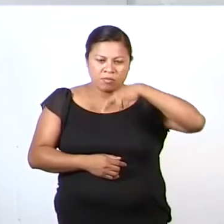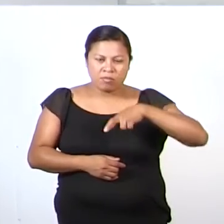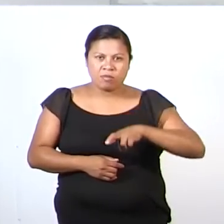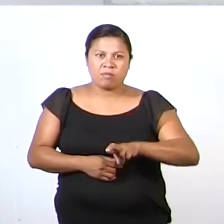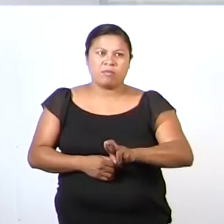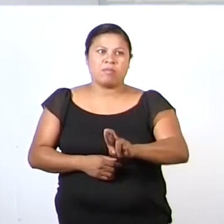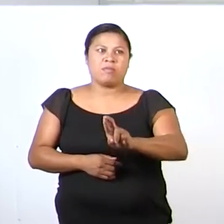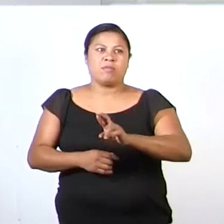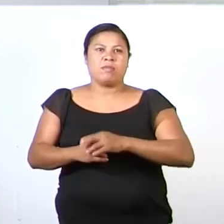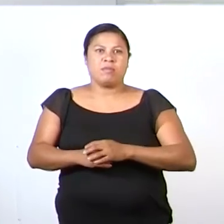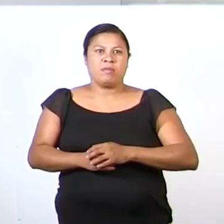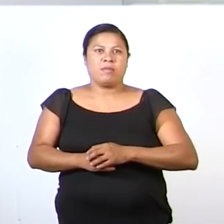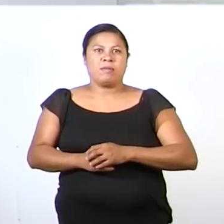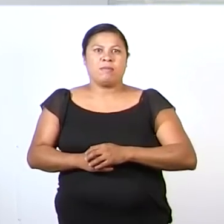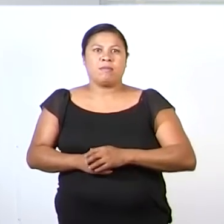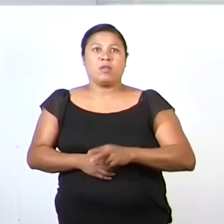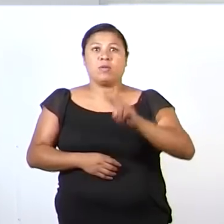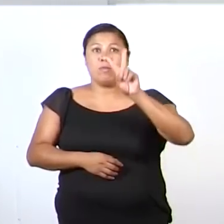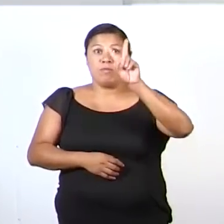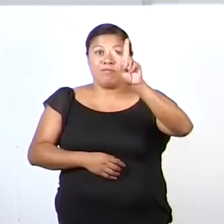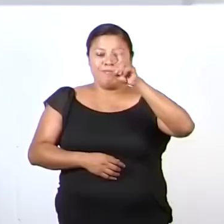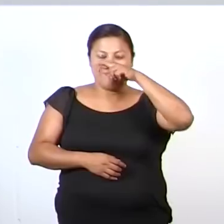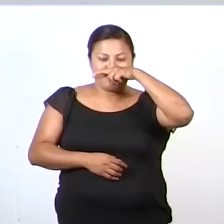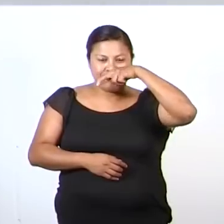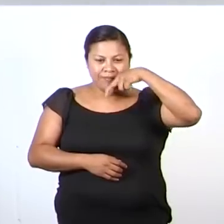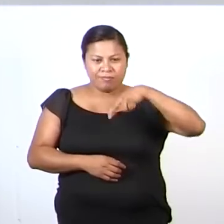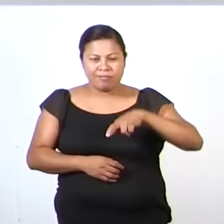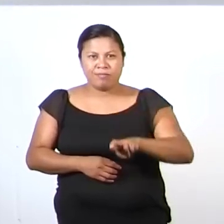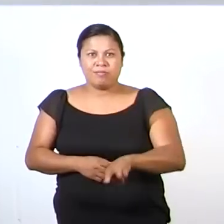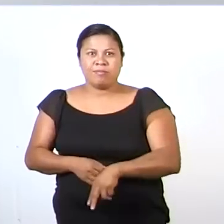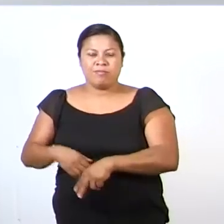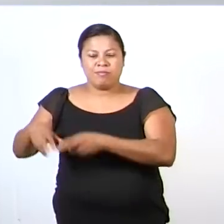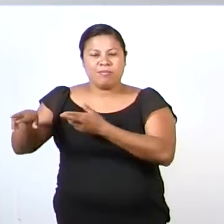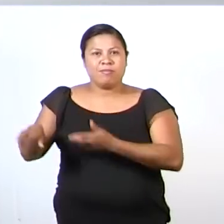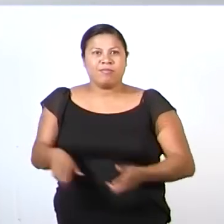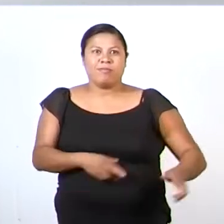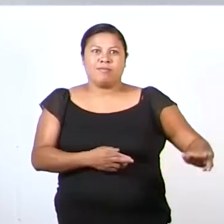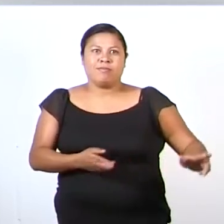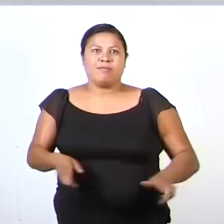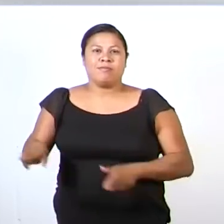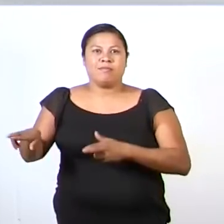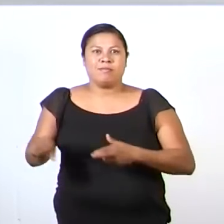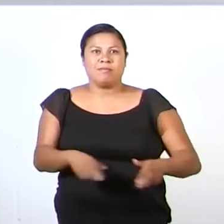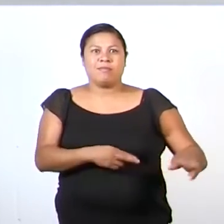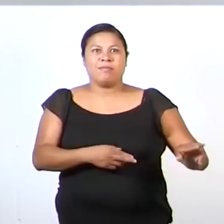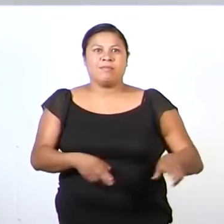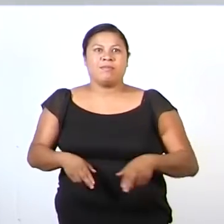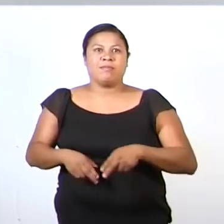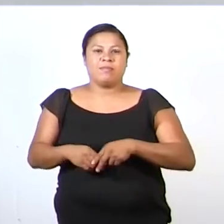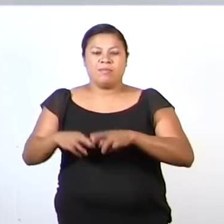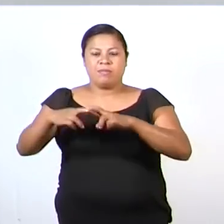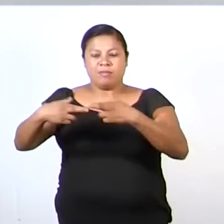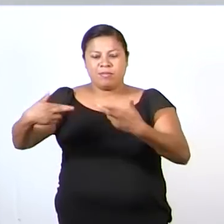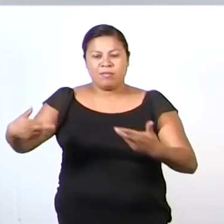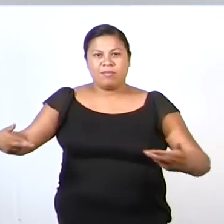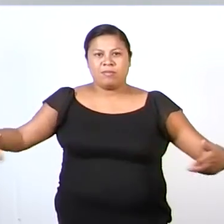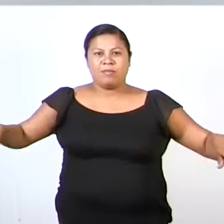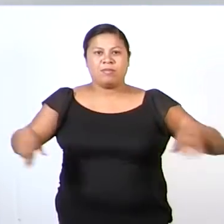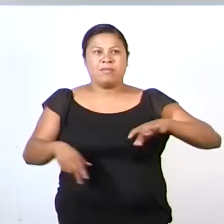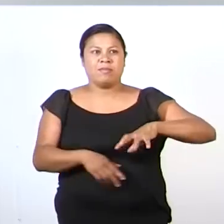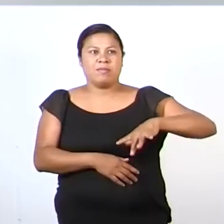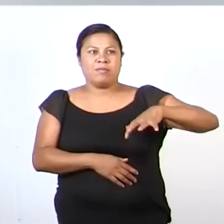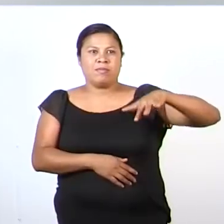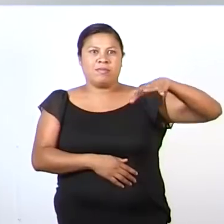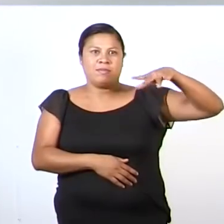otro elefante Dos elefantes se columpiaban sobre la